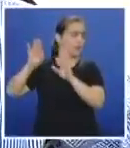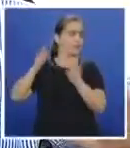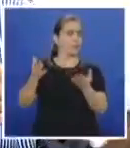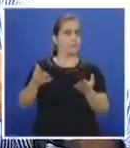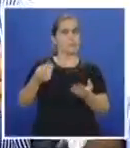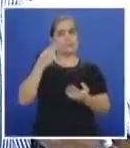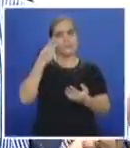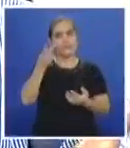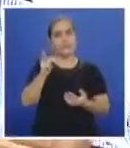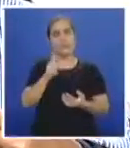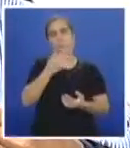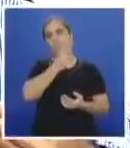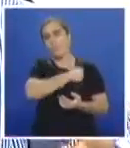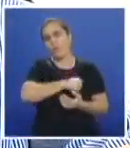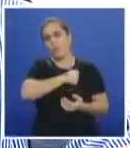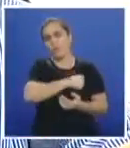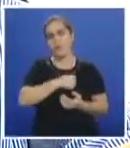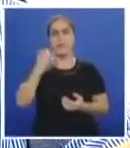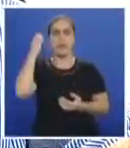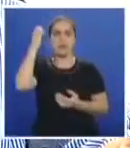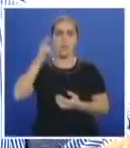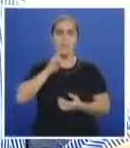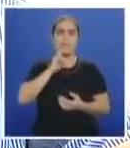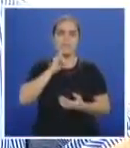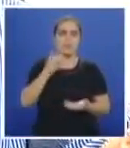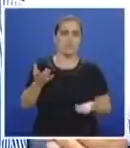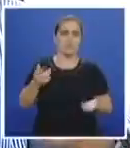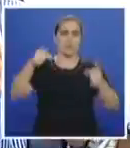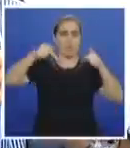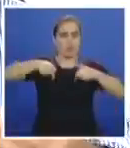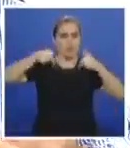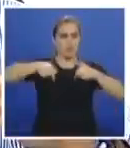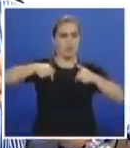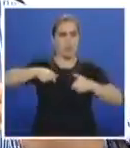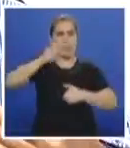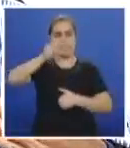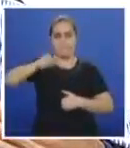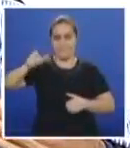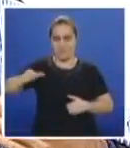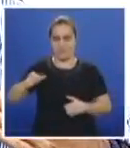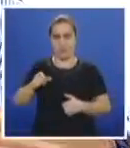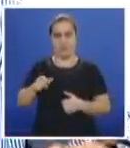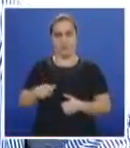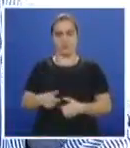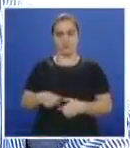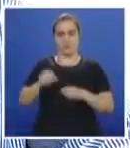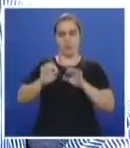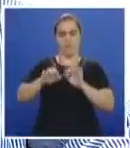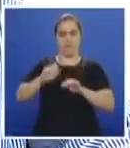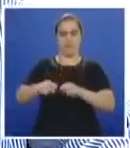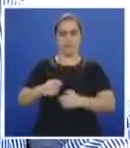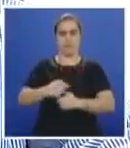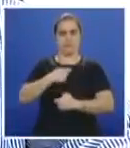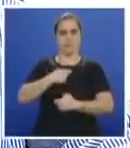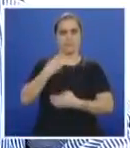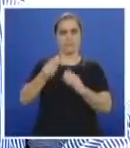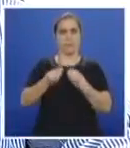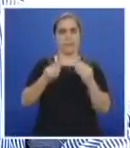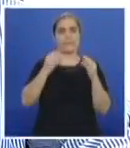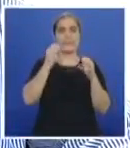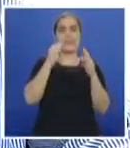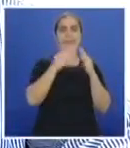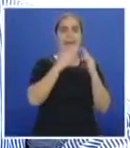Estocolmo, miren lo de Europa, miren lo de Estados Unidos. Hoy en día los grandes ejecutivos sacan su trabajo en la casa,